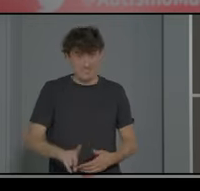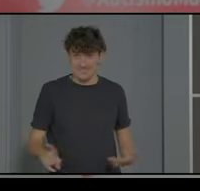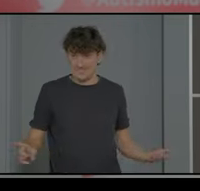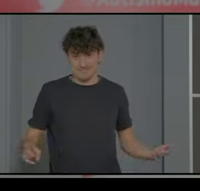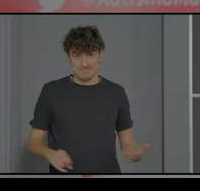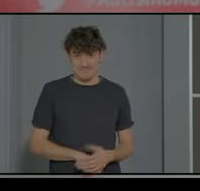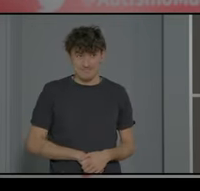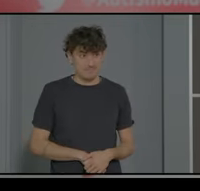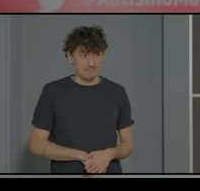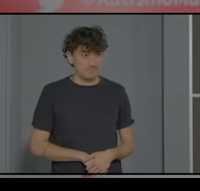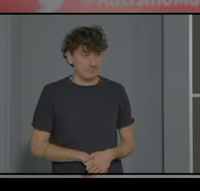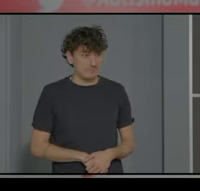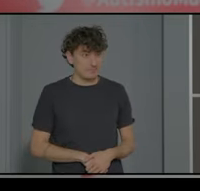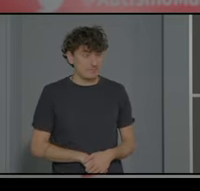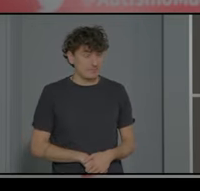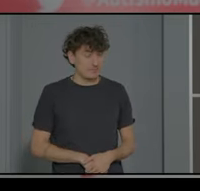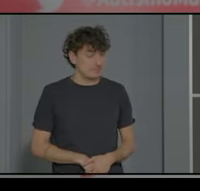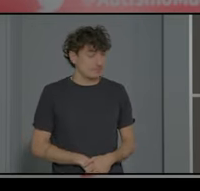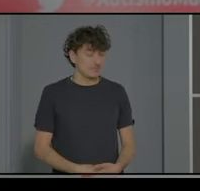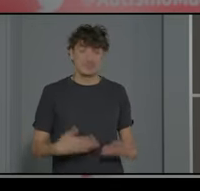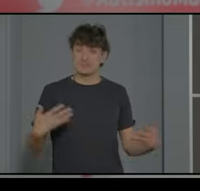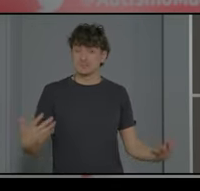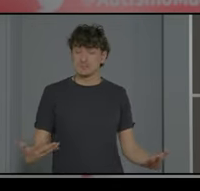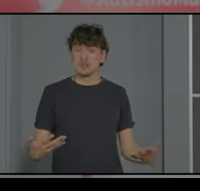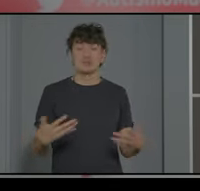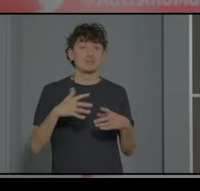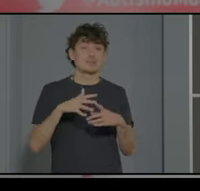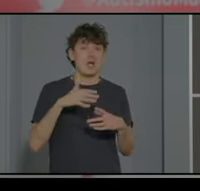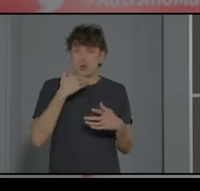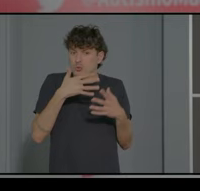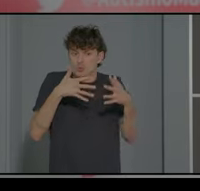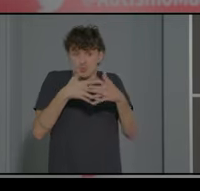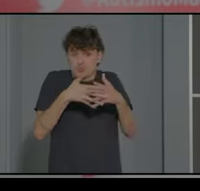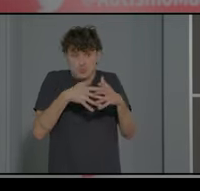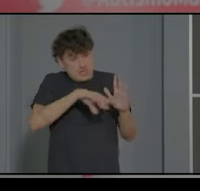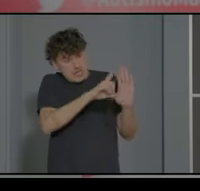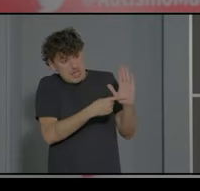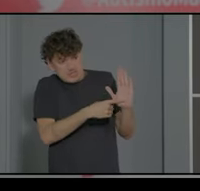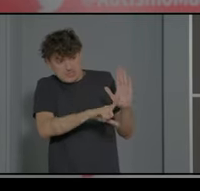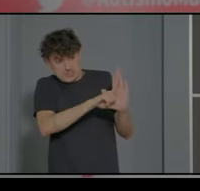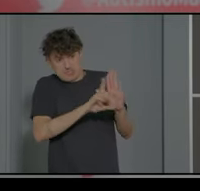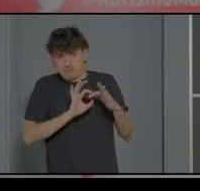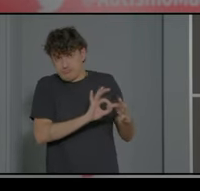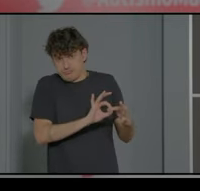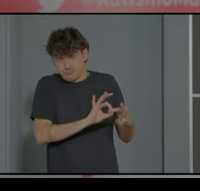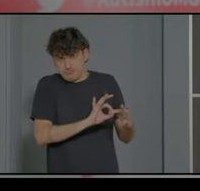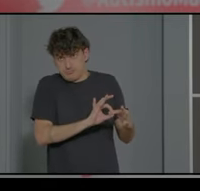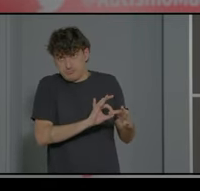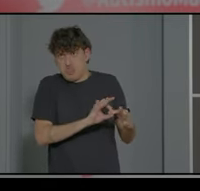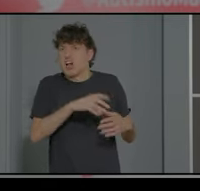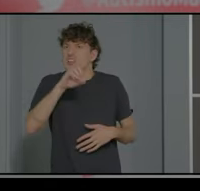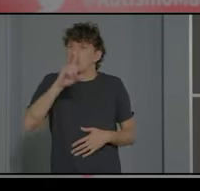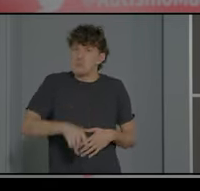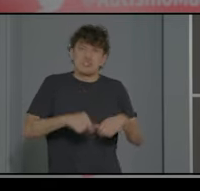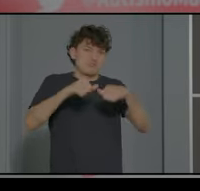No solo con esto, que es, en nuestro caso, absolutamente estructural, fruto de nuestro marco legal. Luego tenemos un estereotipo